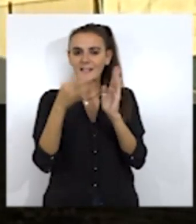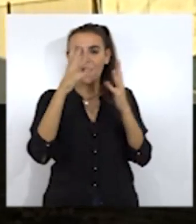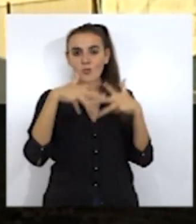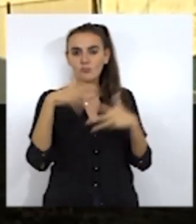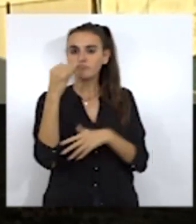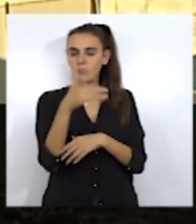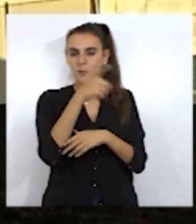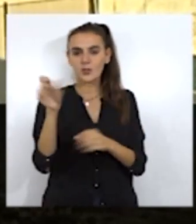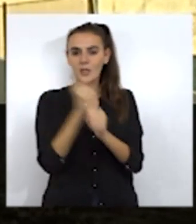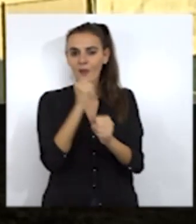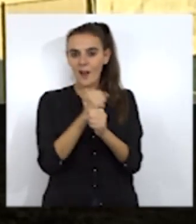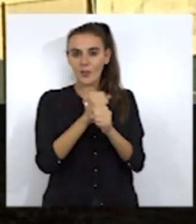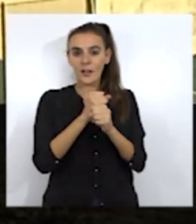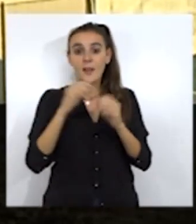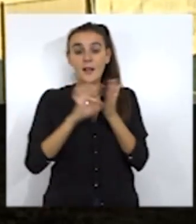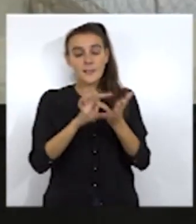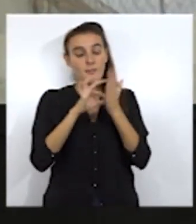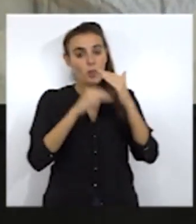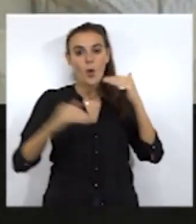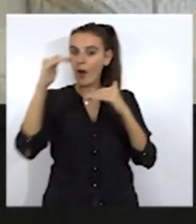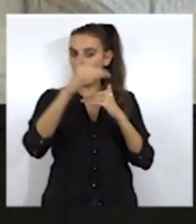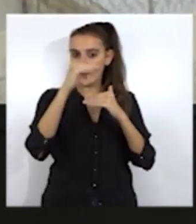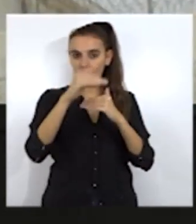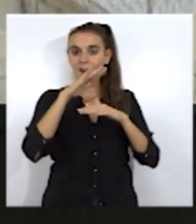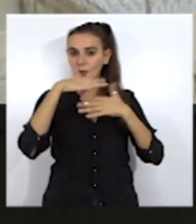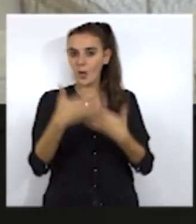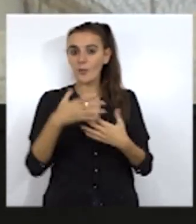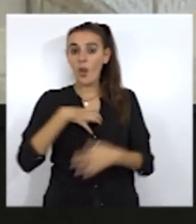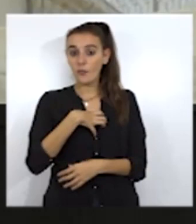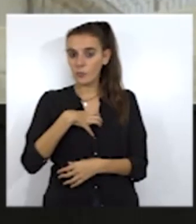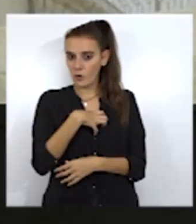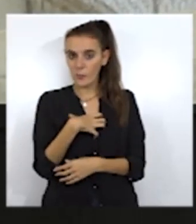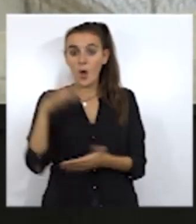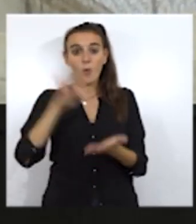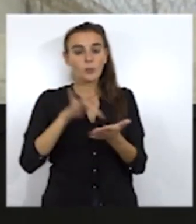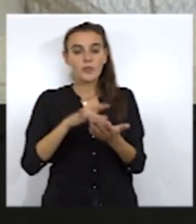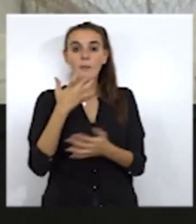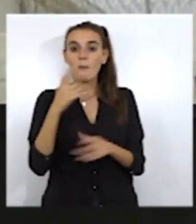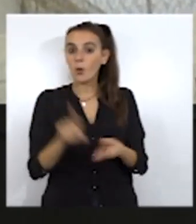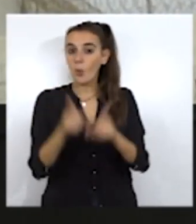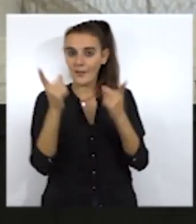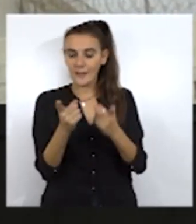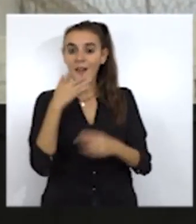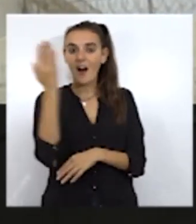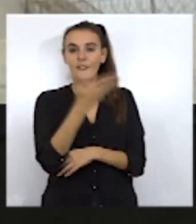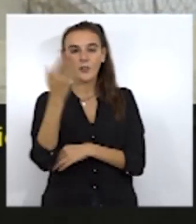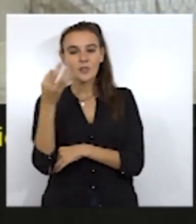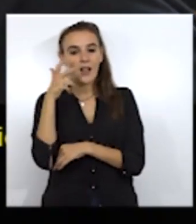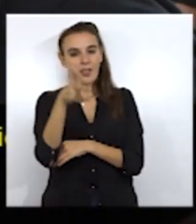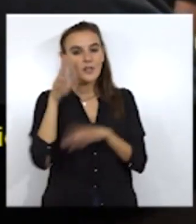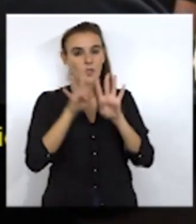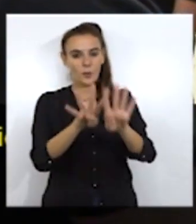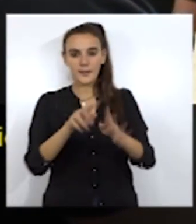requerido en los servicios mínimos es superior al que se encontraría en funciones en un día cualquiera, por lo que ven afectado su derecho de huelga.